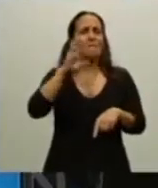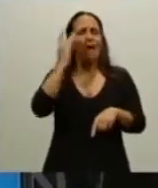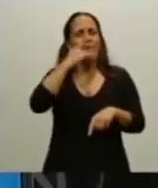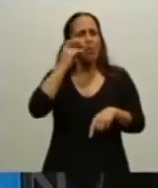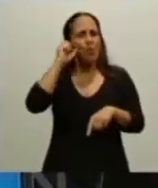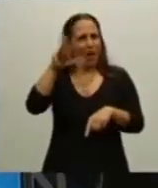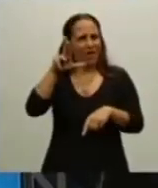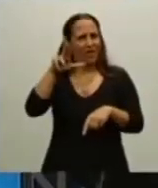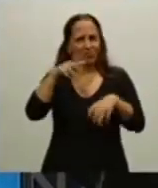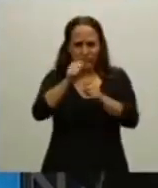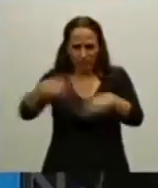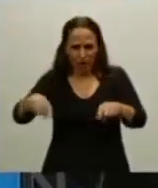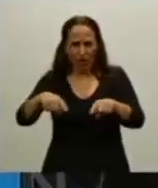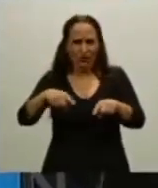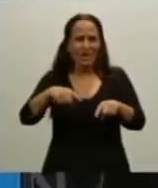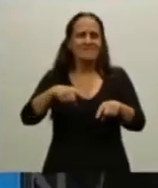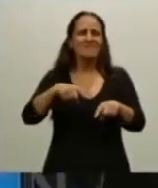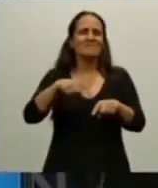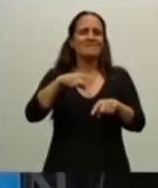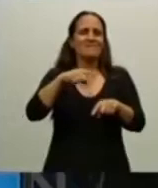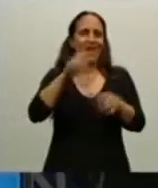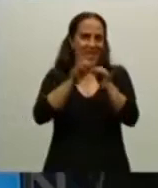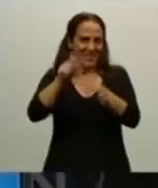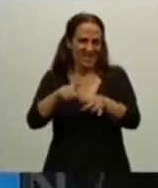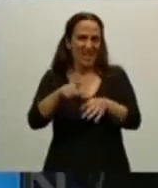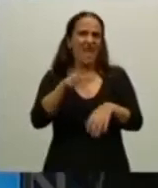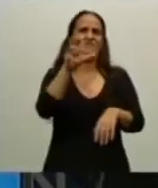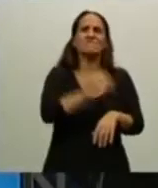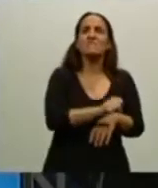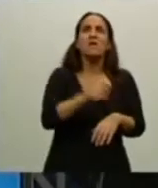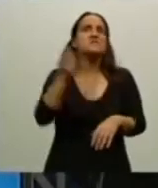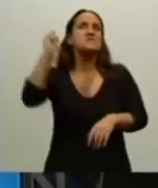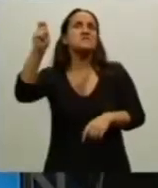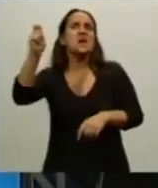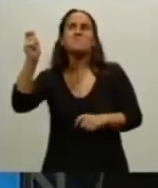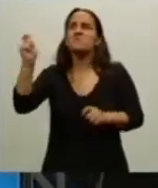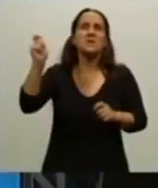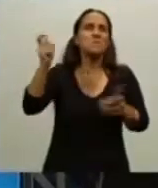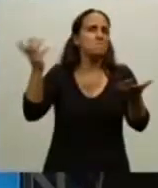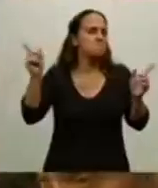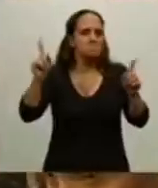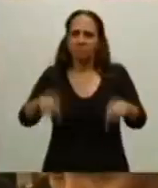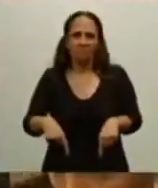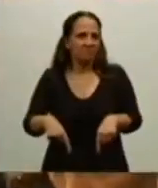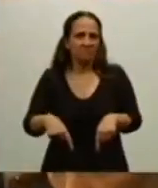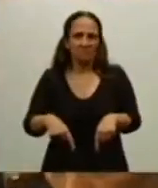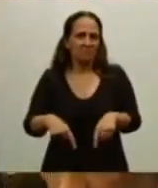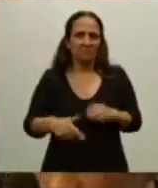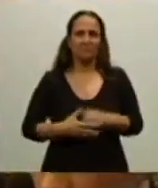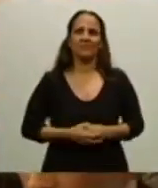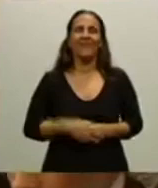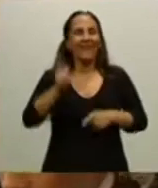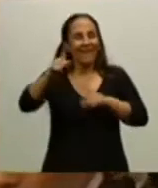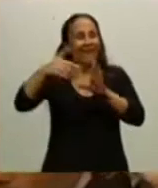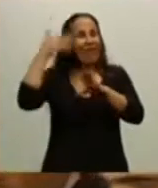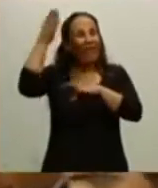y sólo sabe Dios a quién pertenecieron cuando filmó Iluminados por el Fuego.